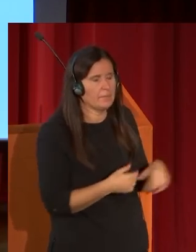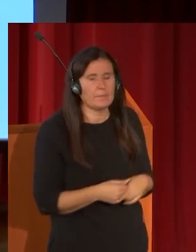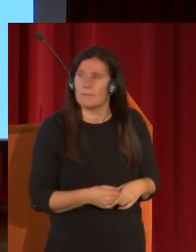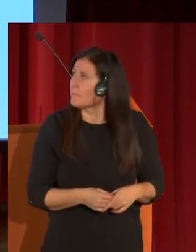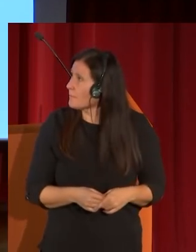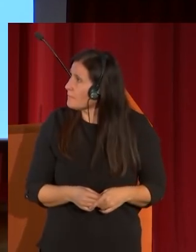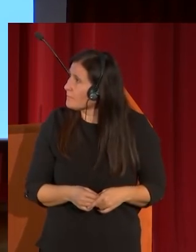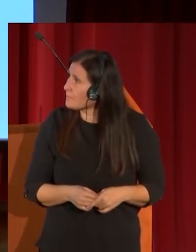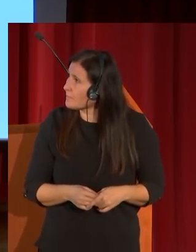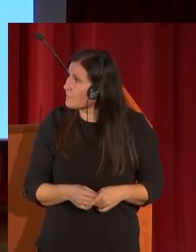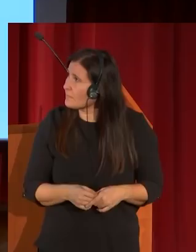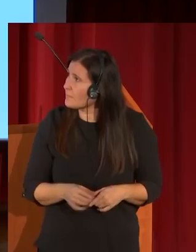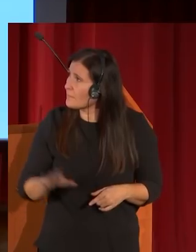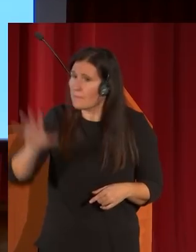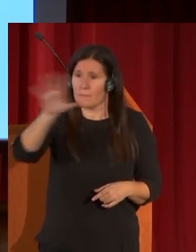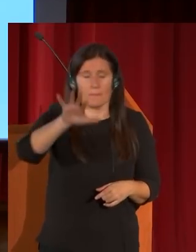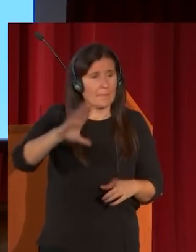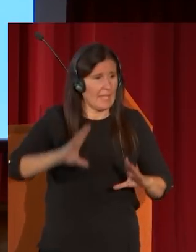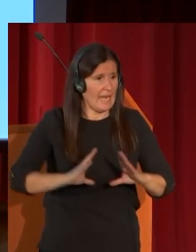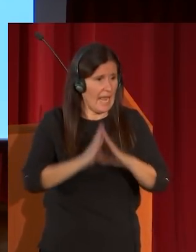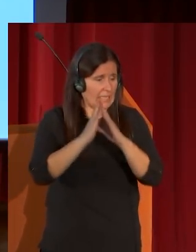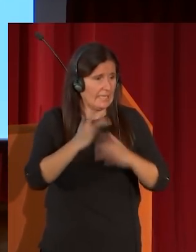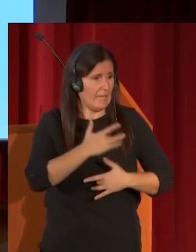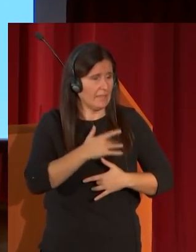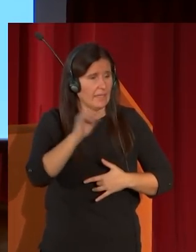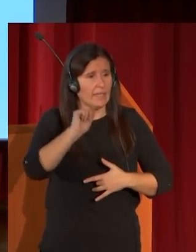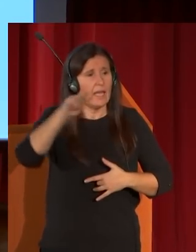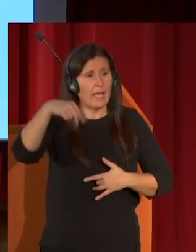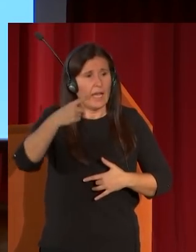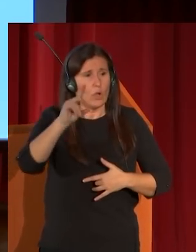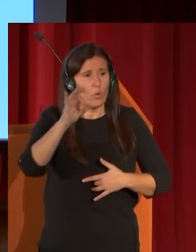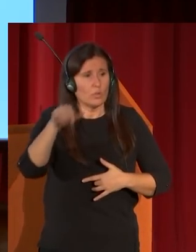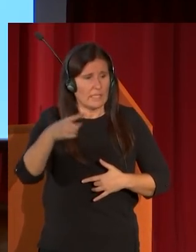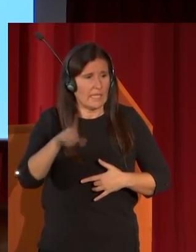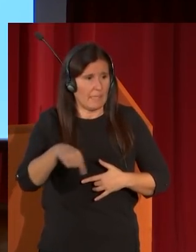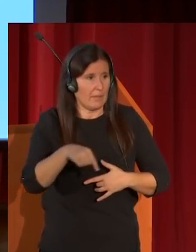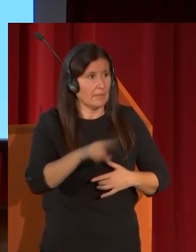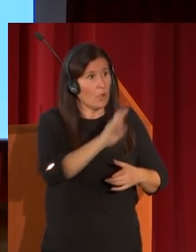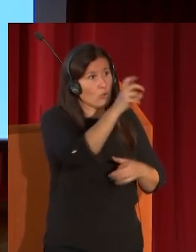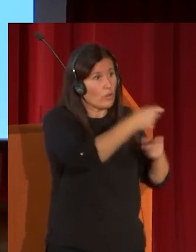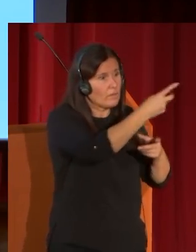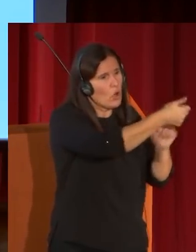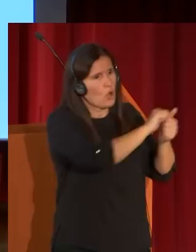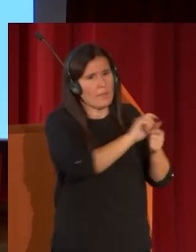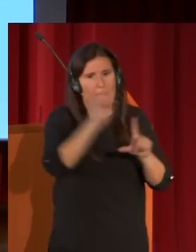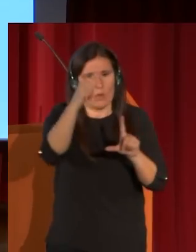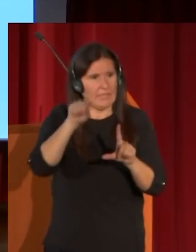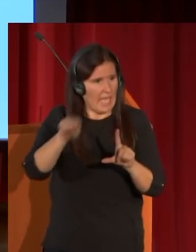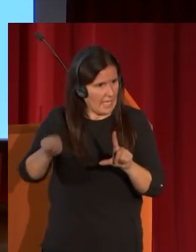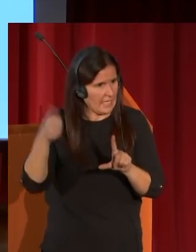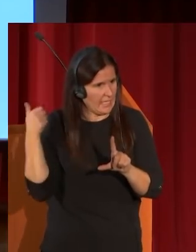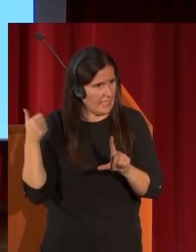este es el altar de la Virgen de las Angustias que traslada desde otro edificio también aquí y todo ello conforma